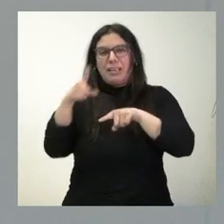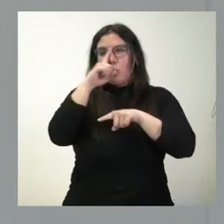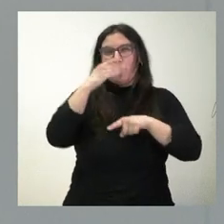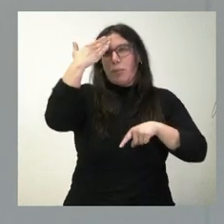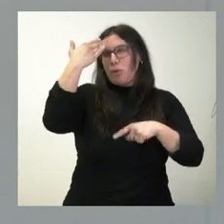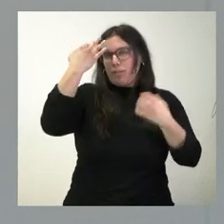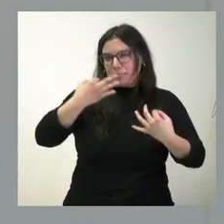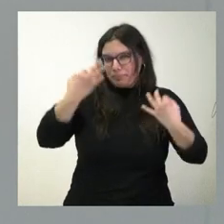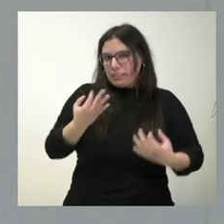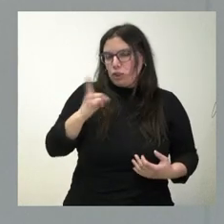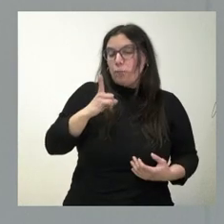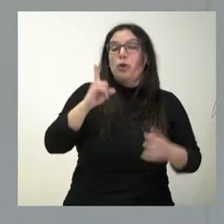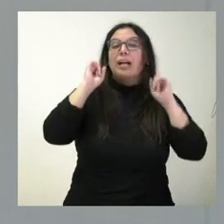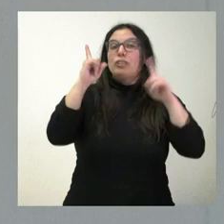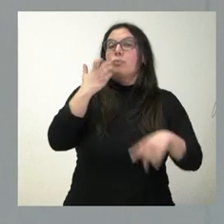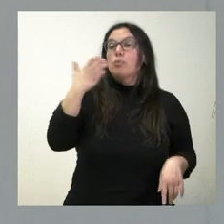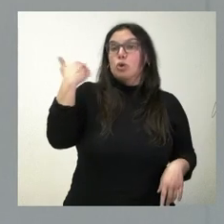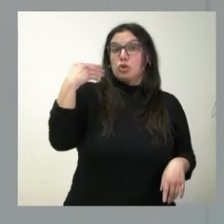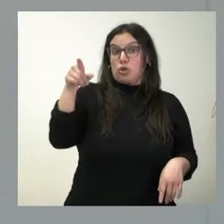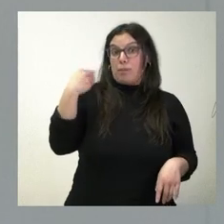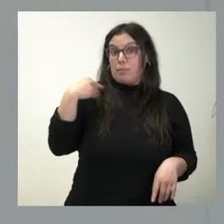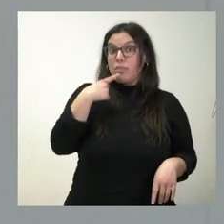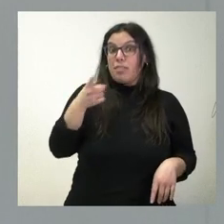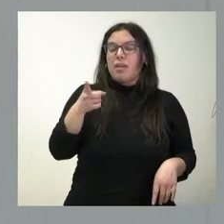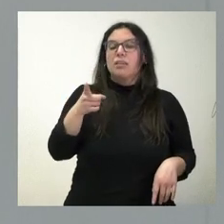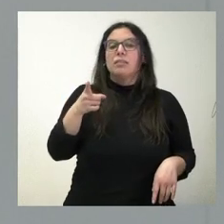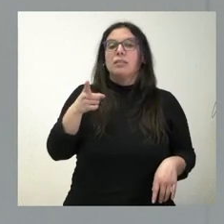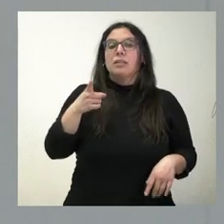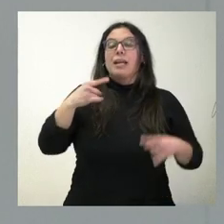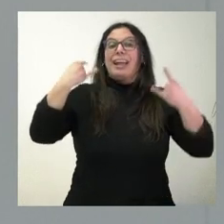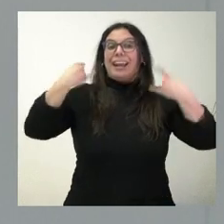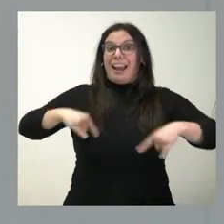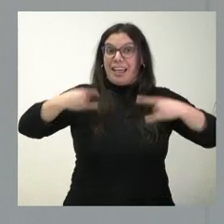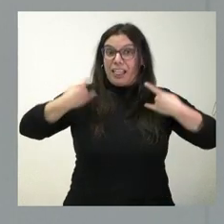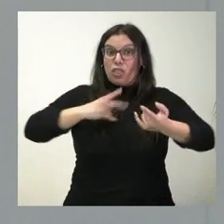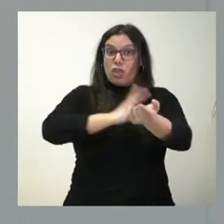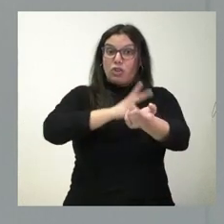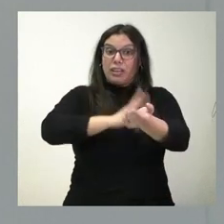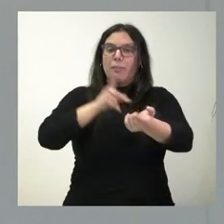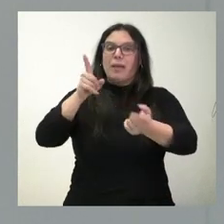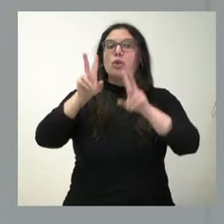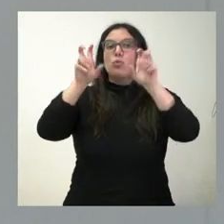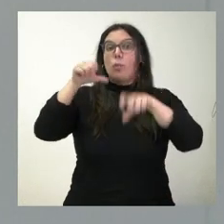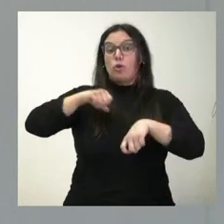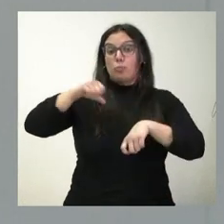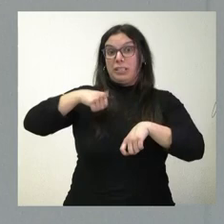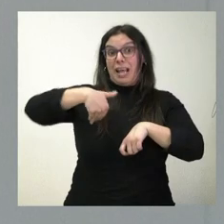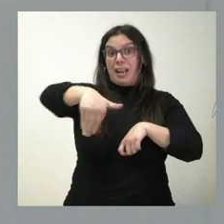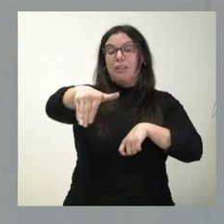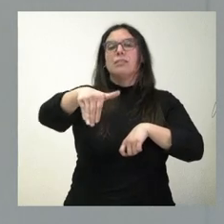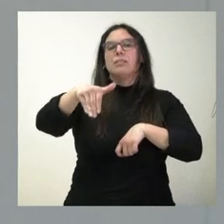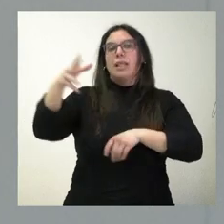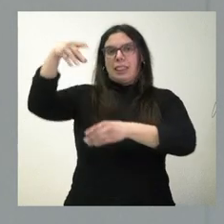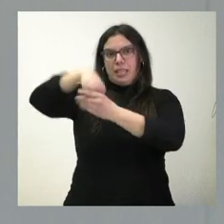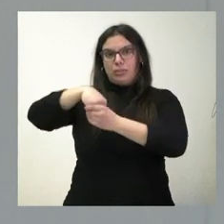memoria, pero en el caso de Soria que usted planteaba, pues la radioterapia se va a ubicar en el nuevo hospital Santa Bárbara y está previsto